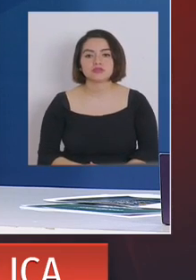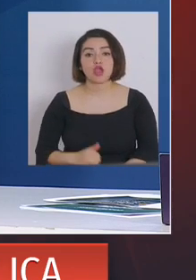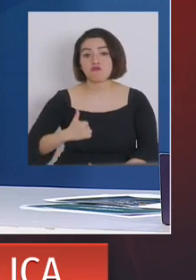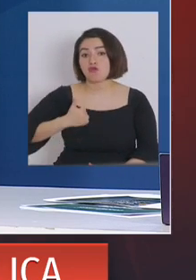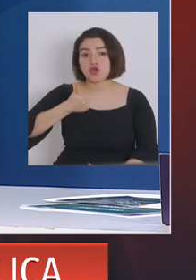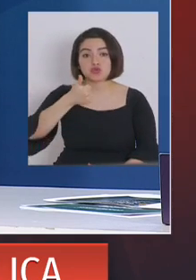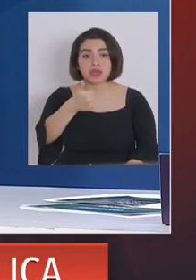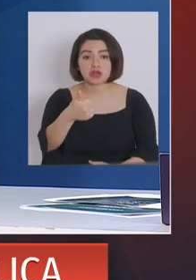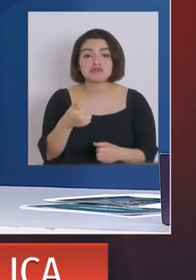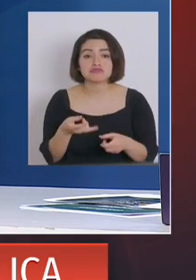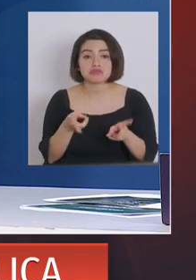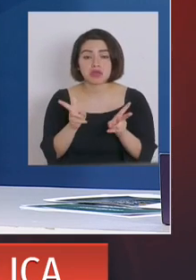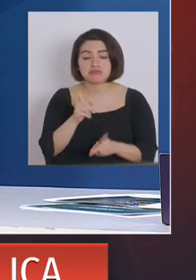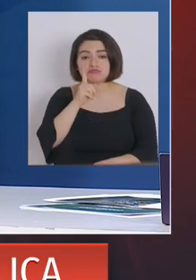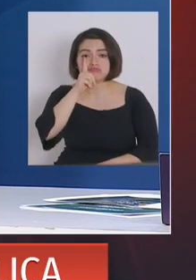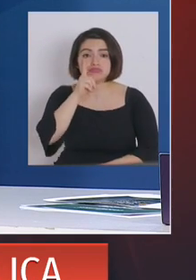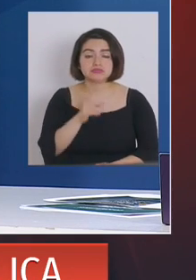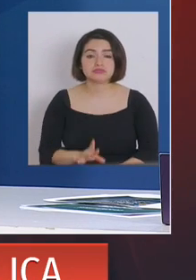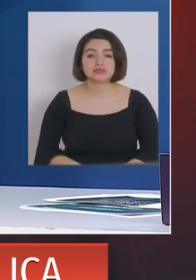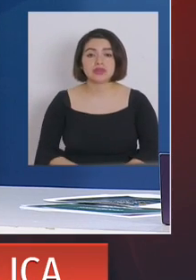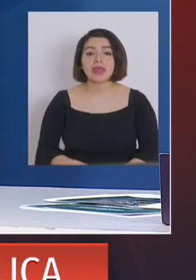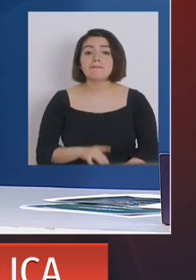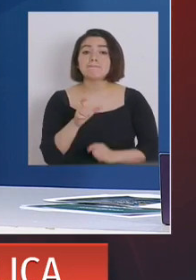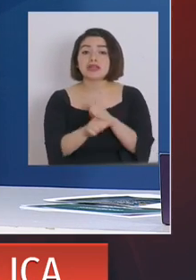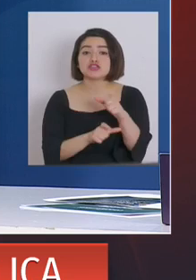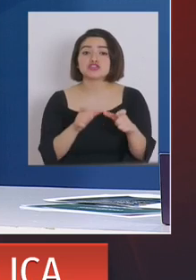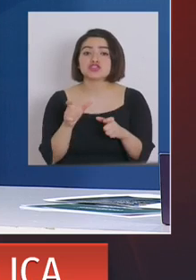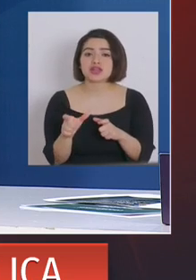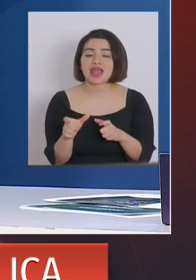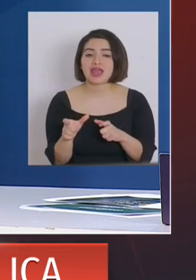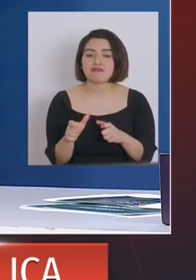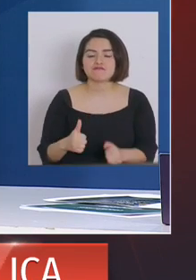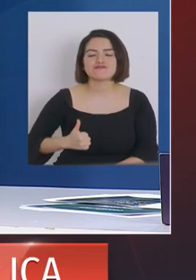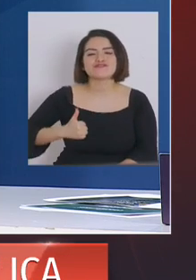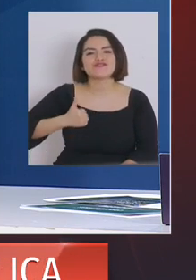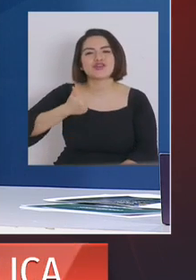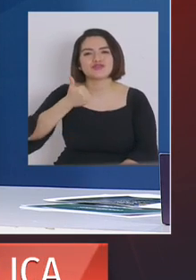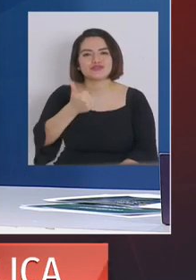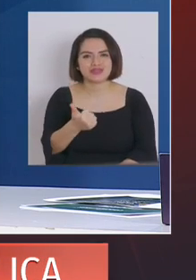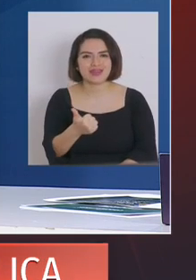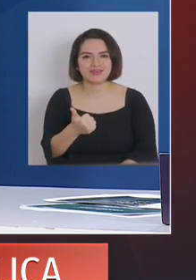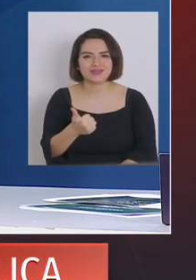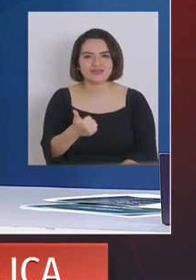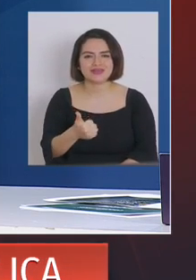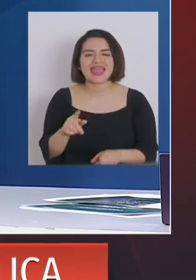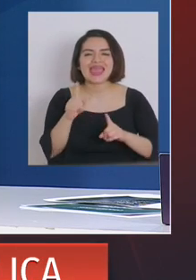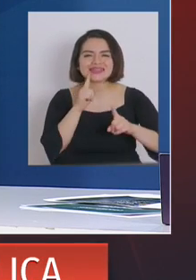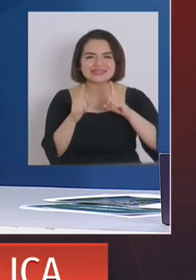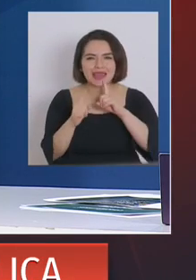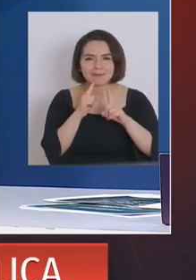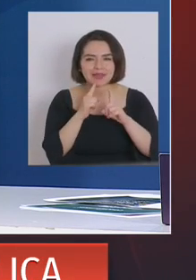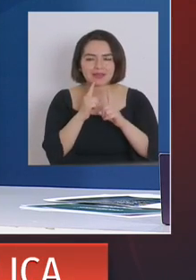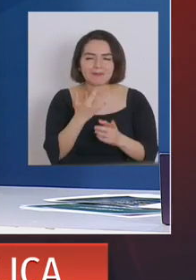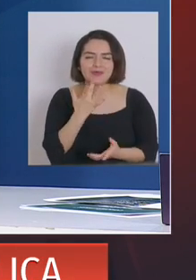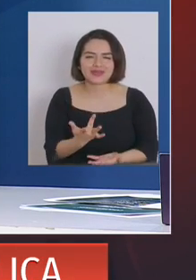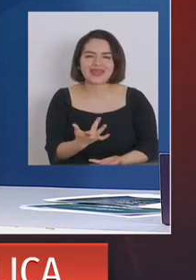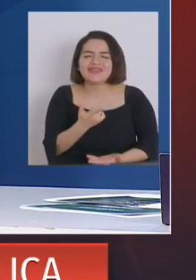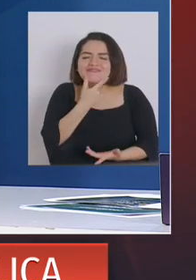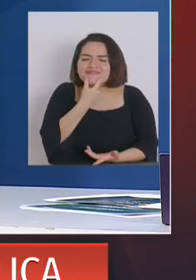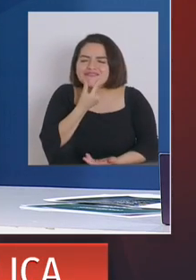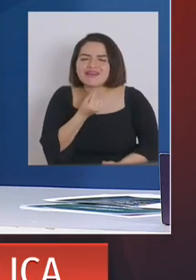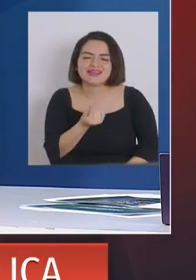voluntario, pero sí creemos importante que las personas voluntariamente se hagan el examen porque obviamente eso va a